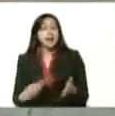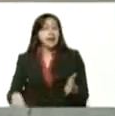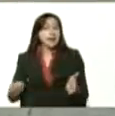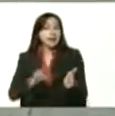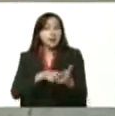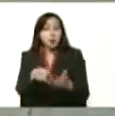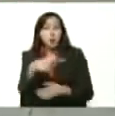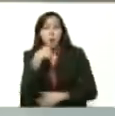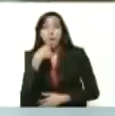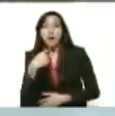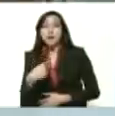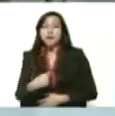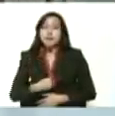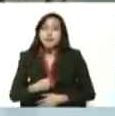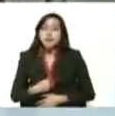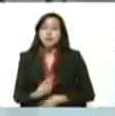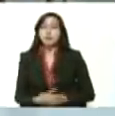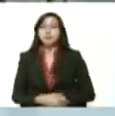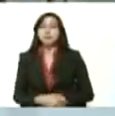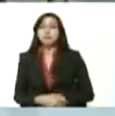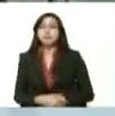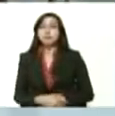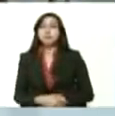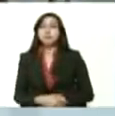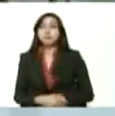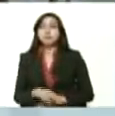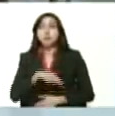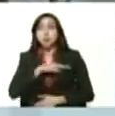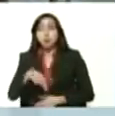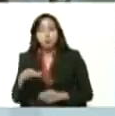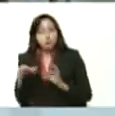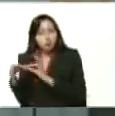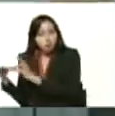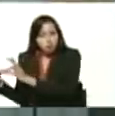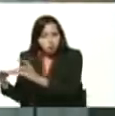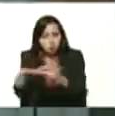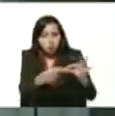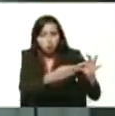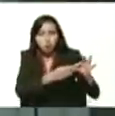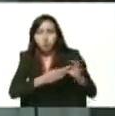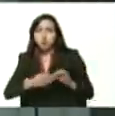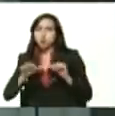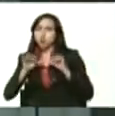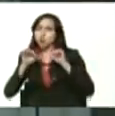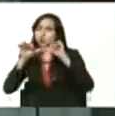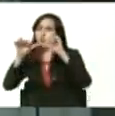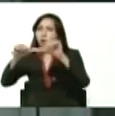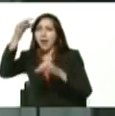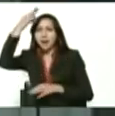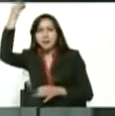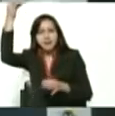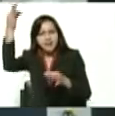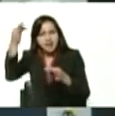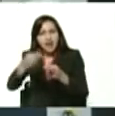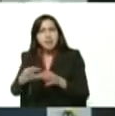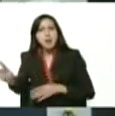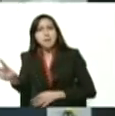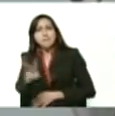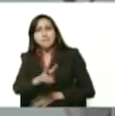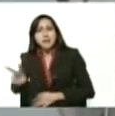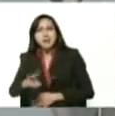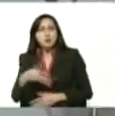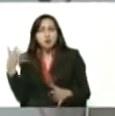siempre nos ha mencionado junto todo es posible y tenemos que seguir creyendo en esta Venezuela